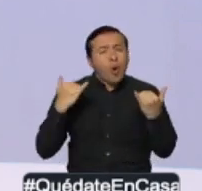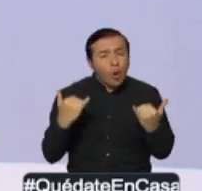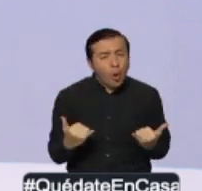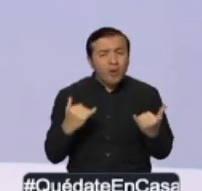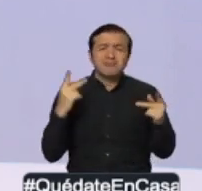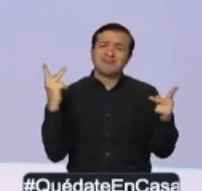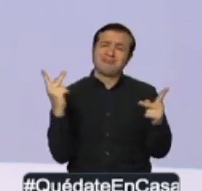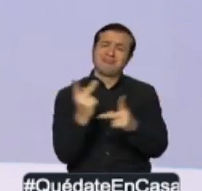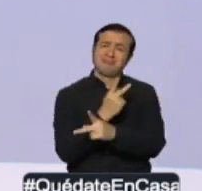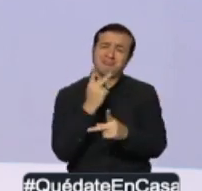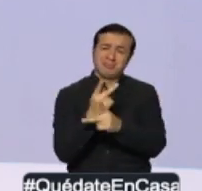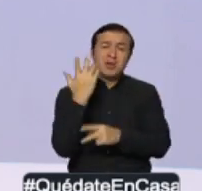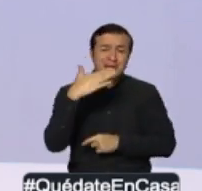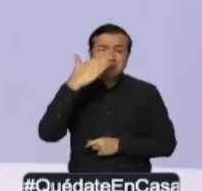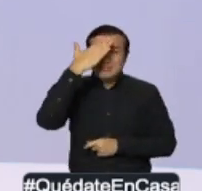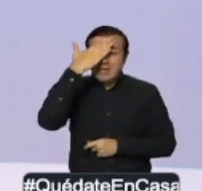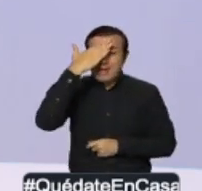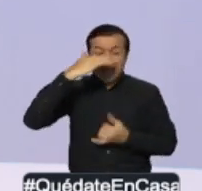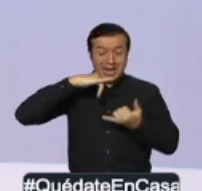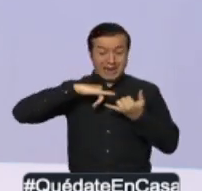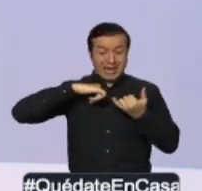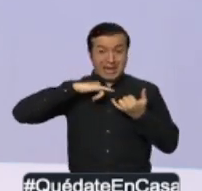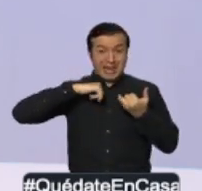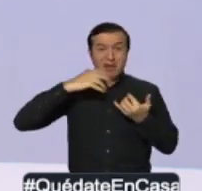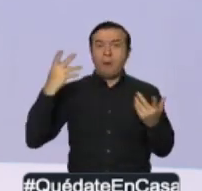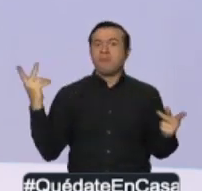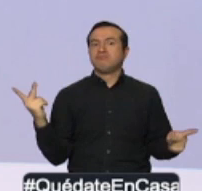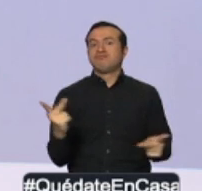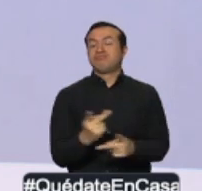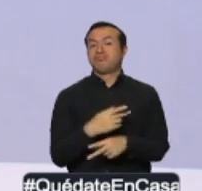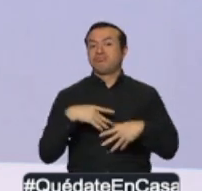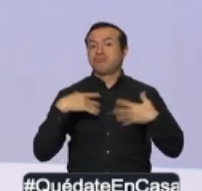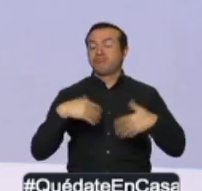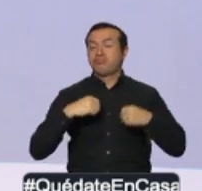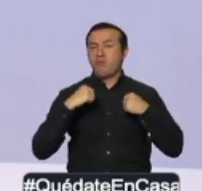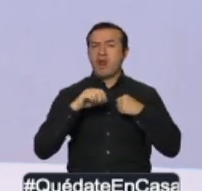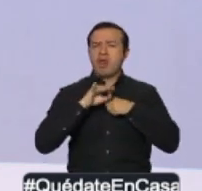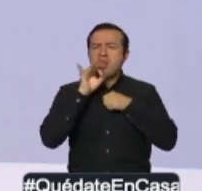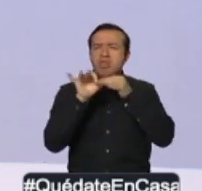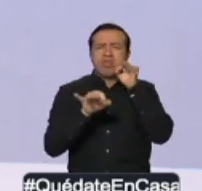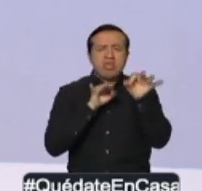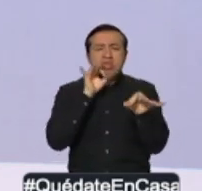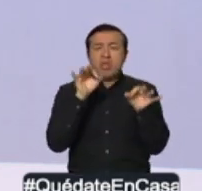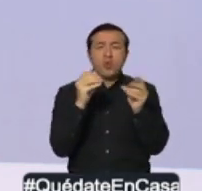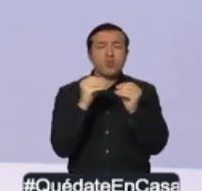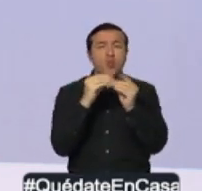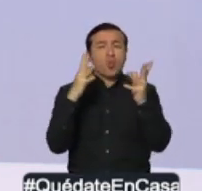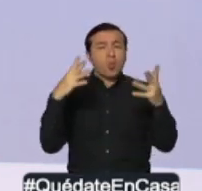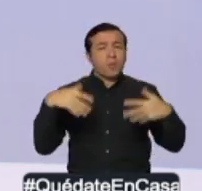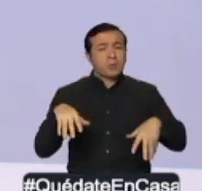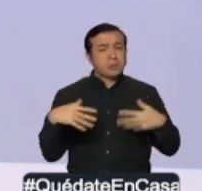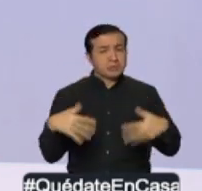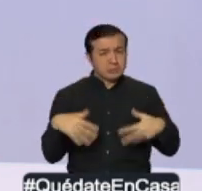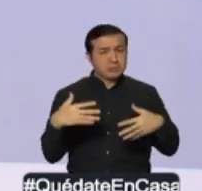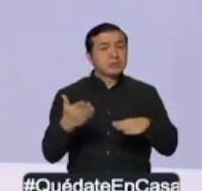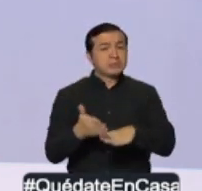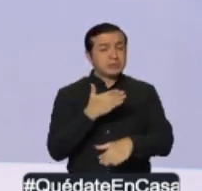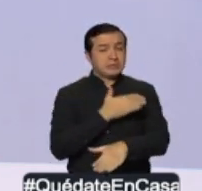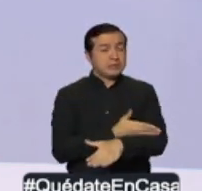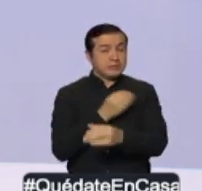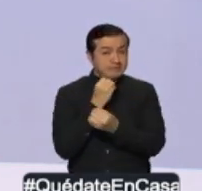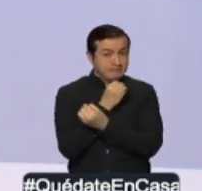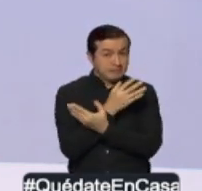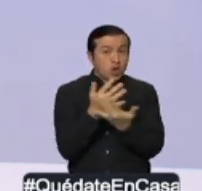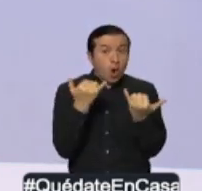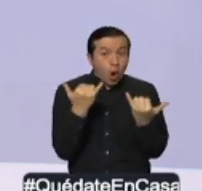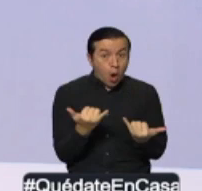pandemia. Es un virus bastante contagioso, agresivo y, como hemos dicho ya en los mensajes anteriores, a